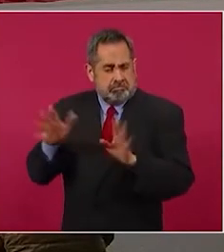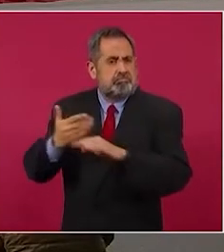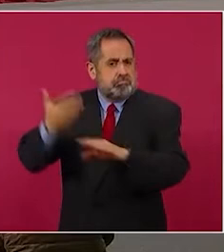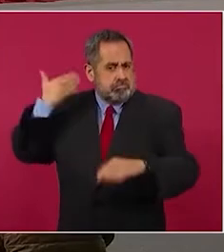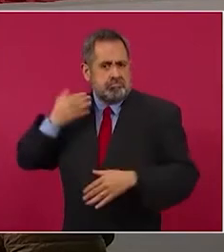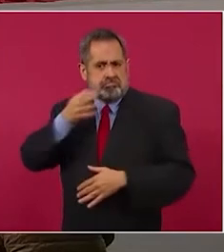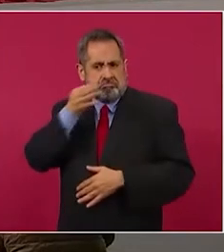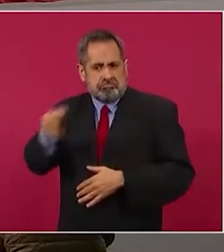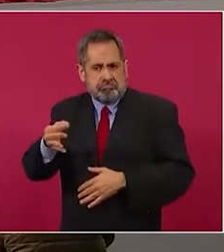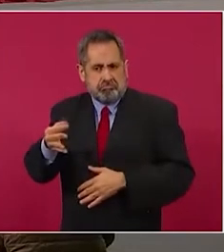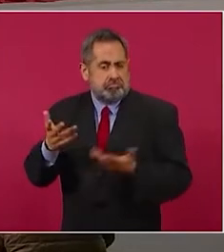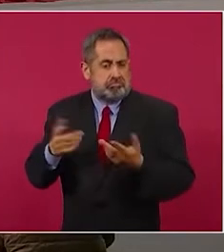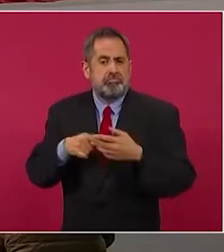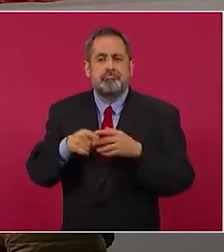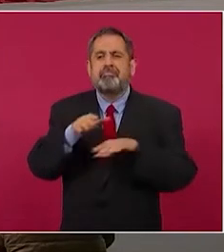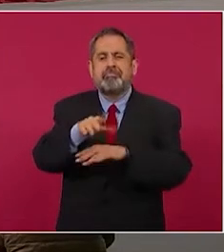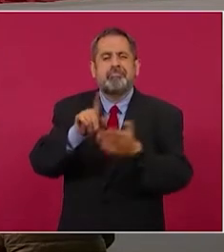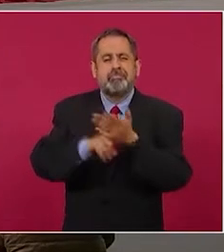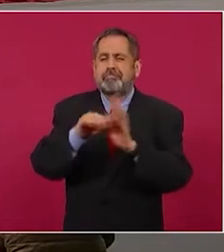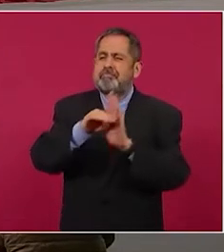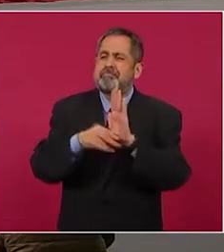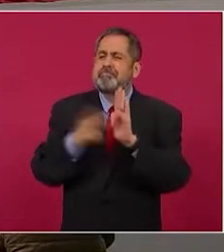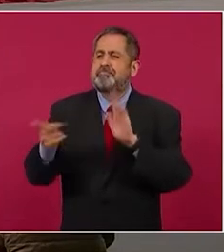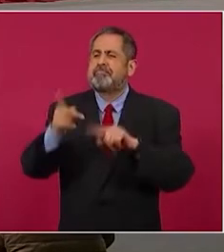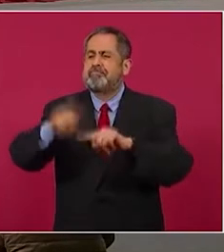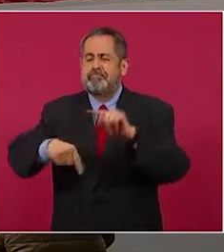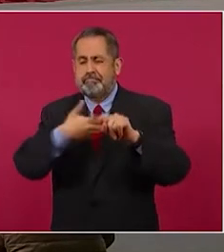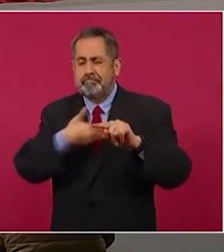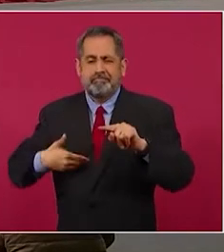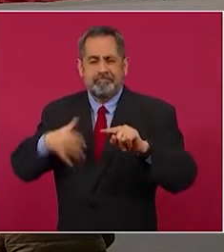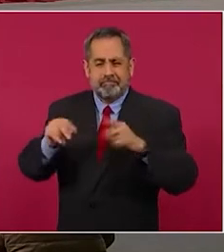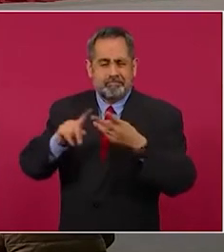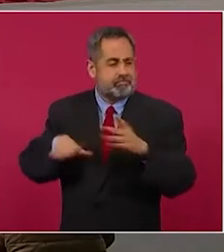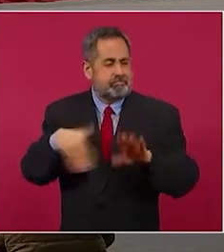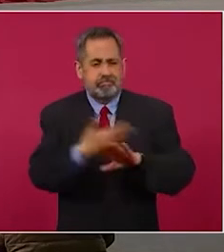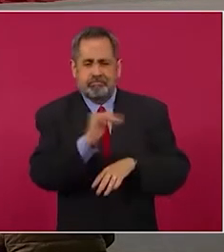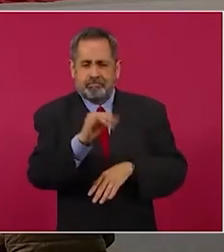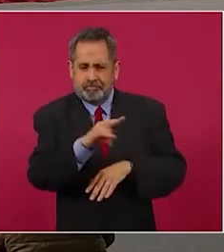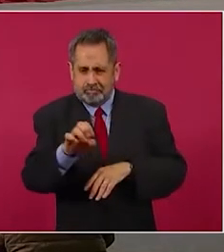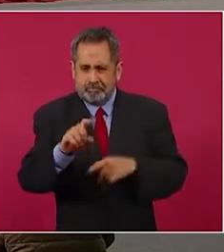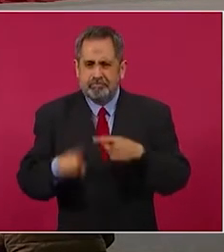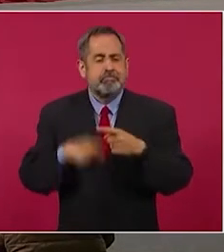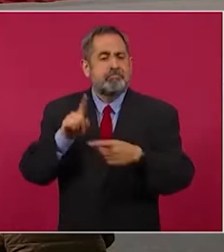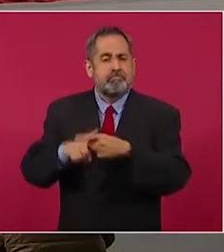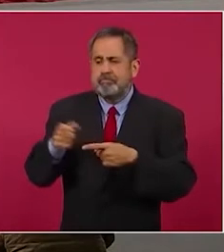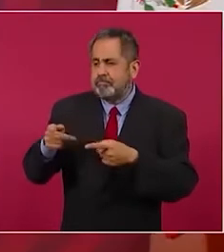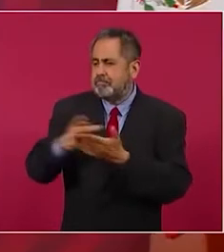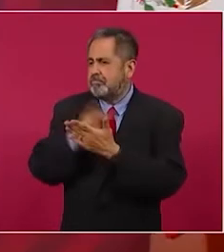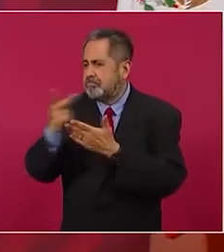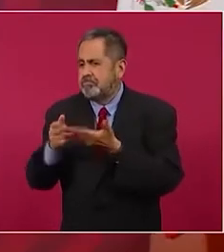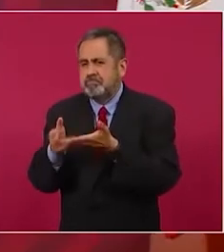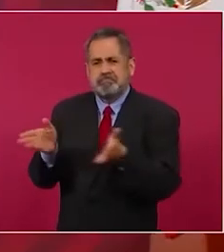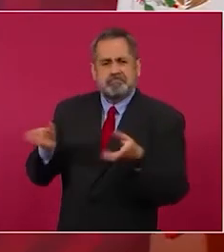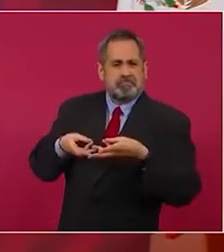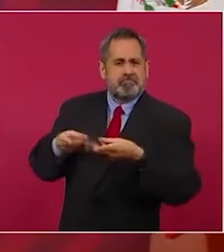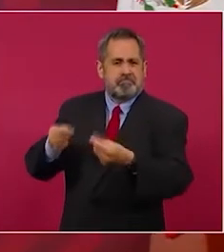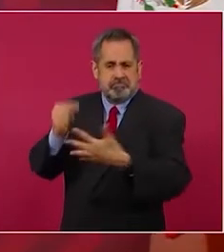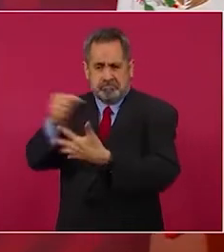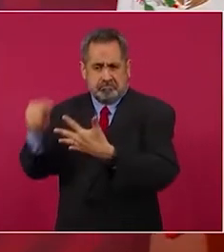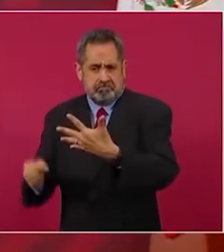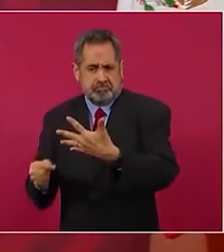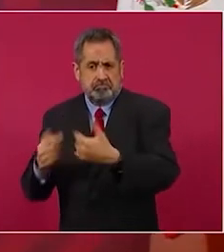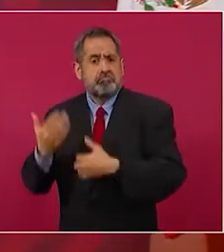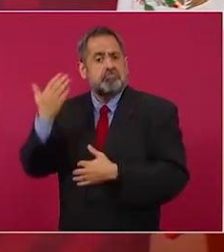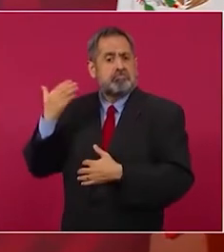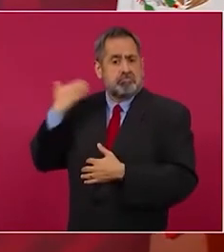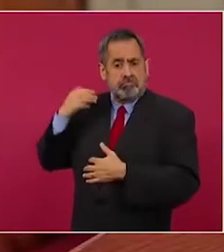proyecto político, revocación de mandato, ofensiva contra el INE, incremento y extensión de sus programas sociales, entre otras acciones